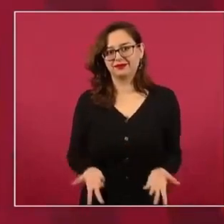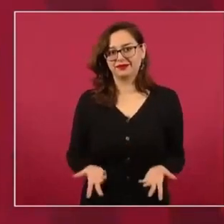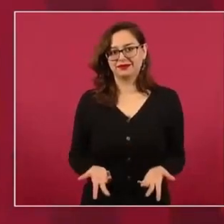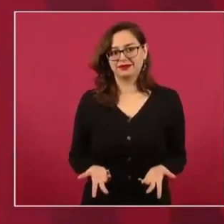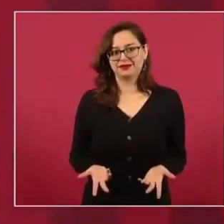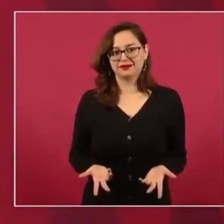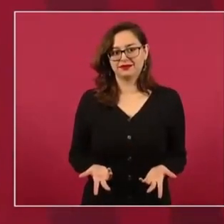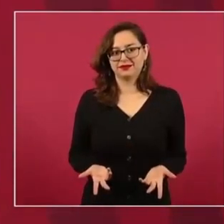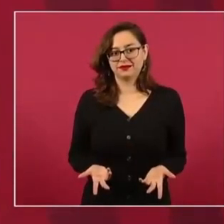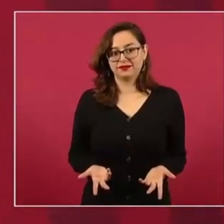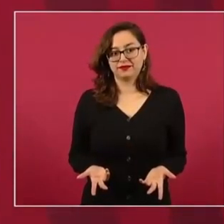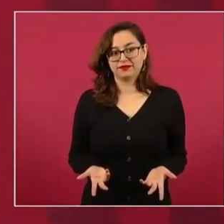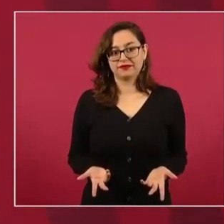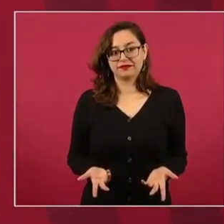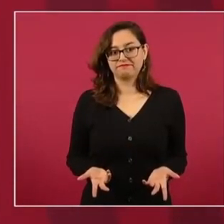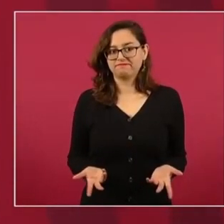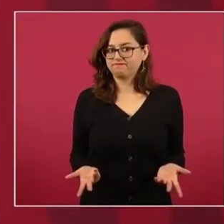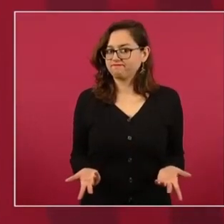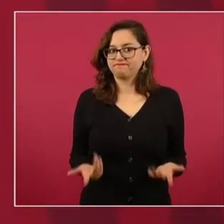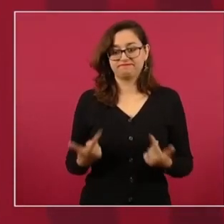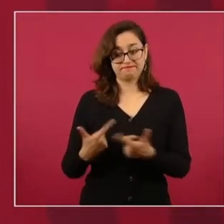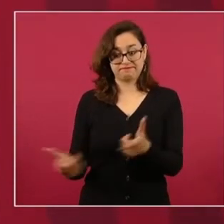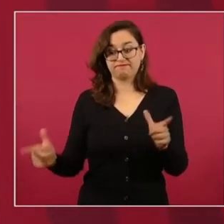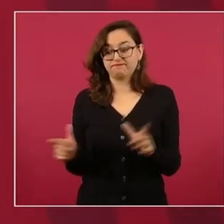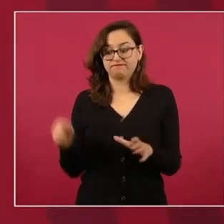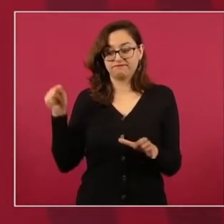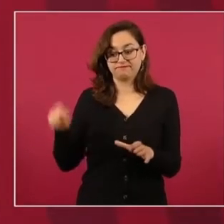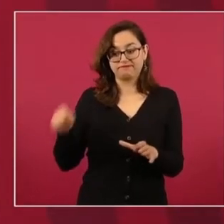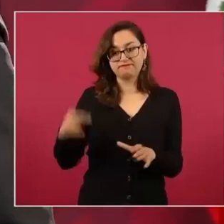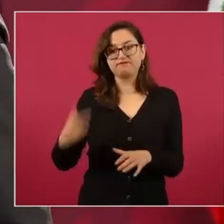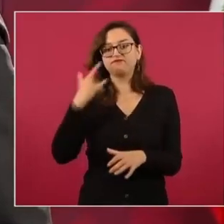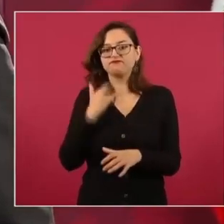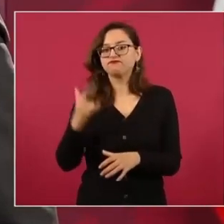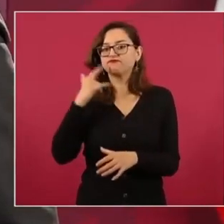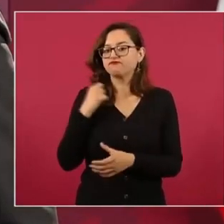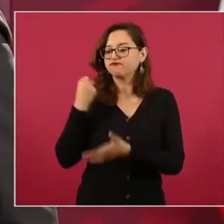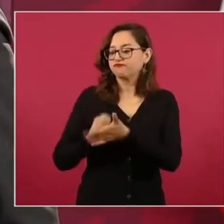Y los que venimos del movimiento tenemos